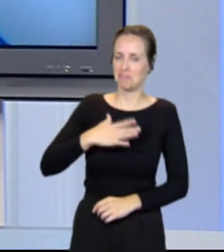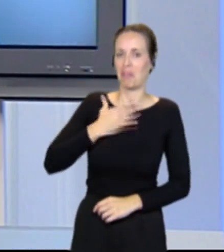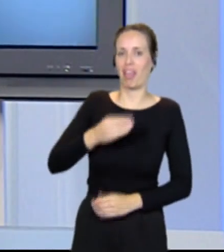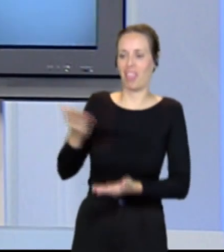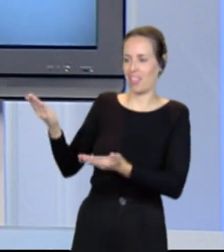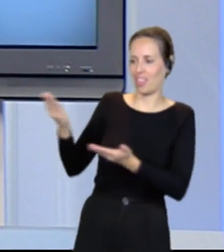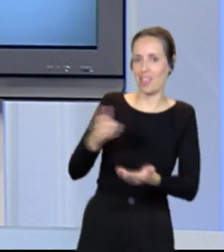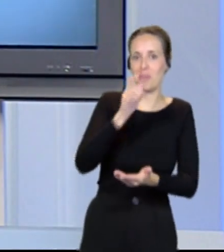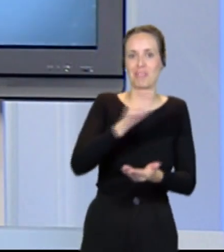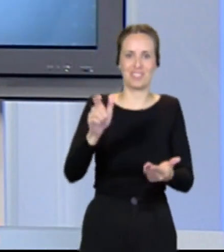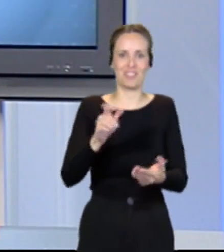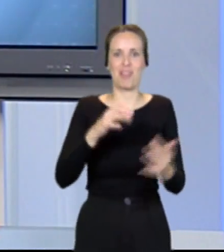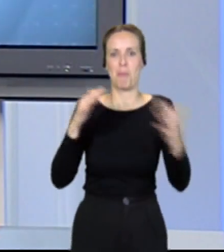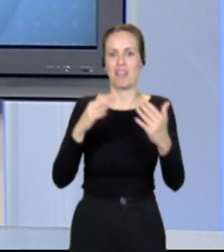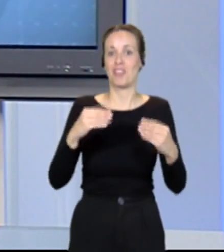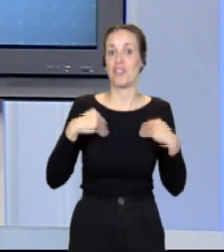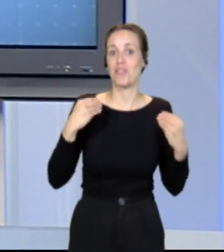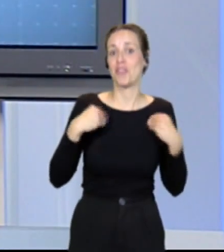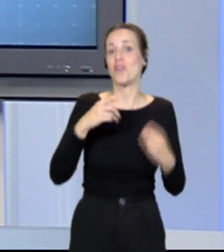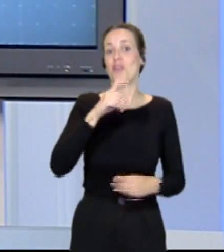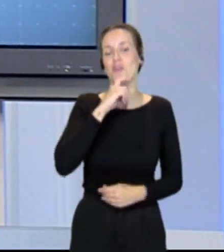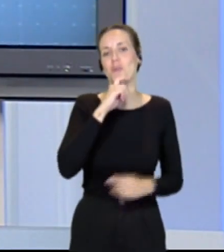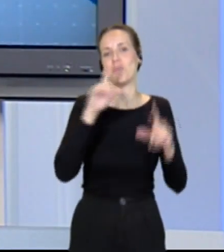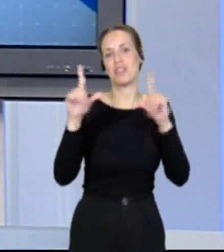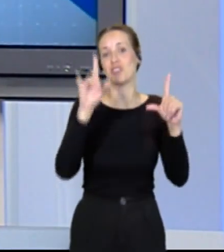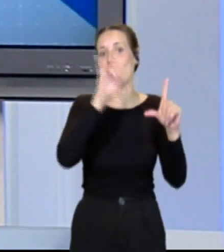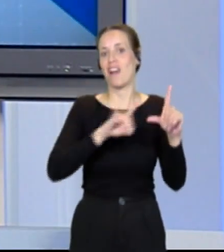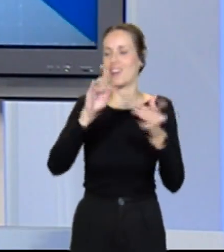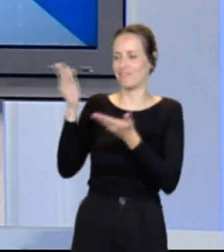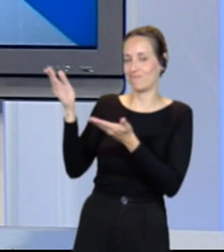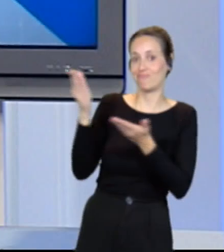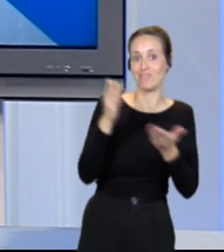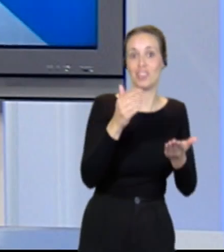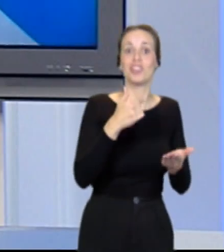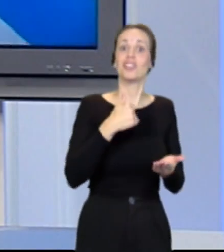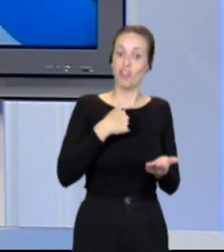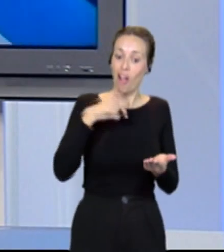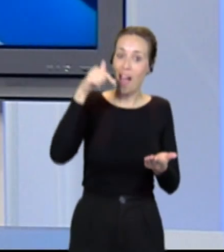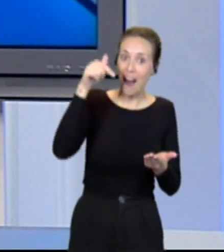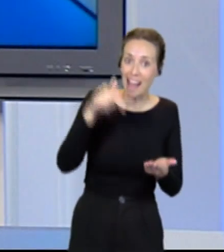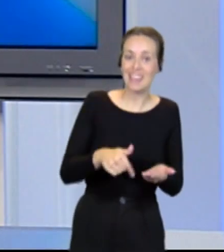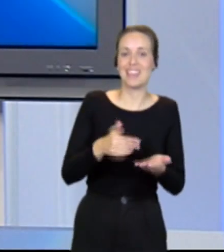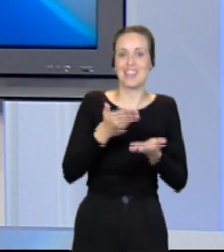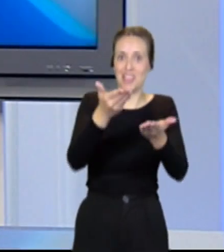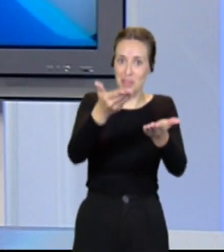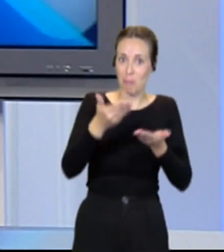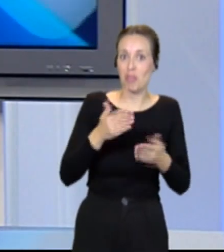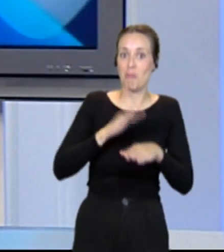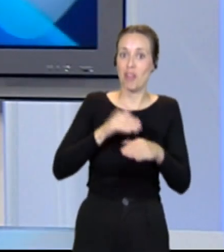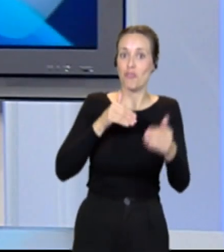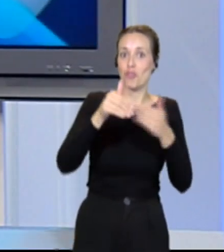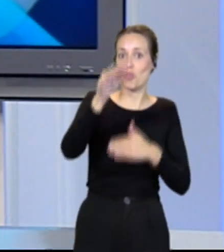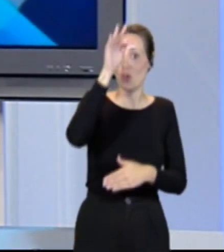partido, por tanto, a través de la Televisión Canaria, en este Buenos Días Canarias, hago una invitación para que puedan venir a disfrutar de ese gran partido el próximo domingo,